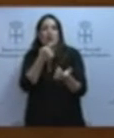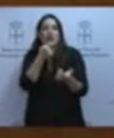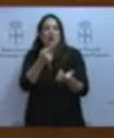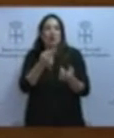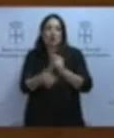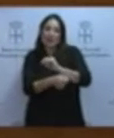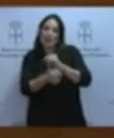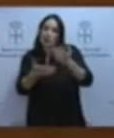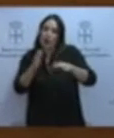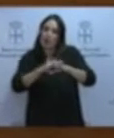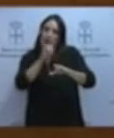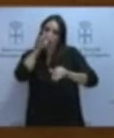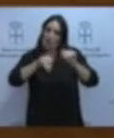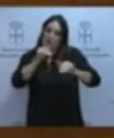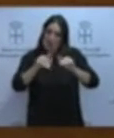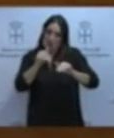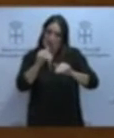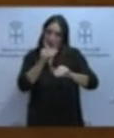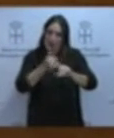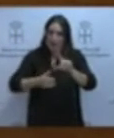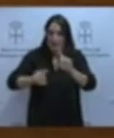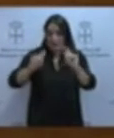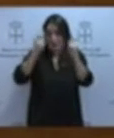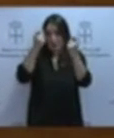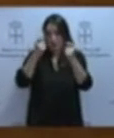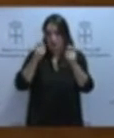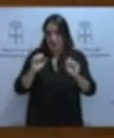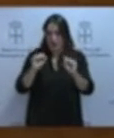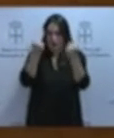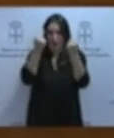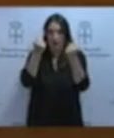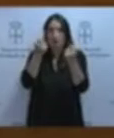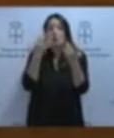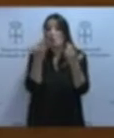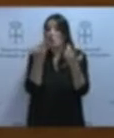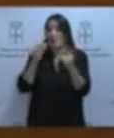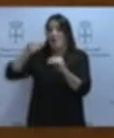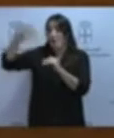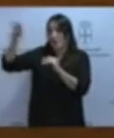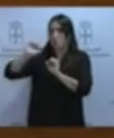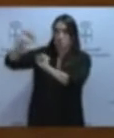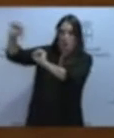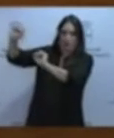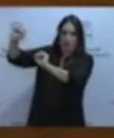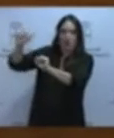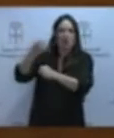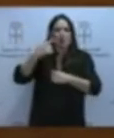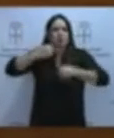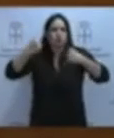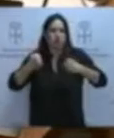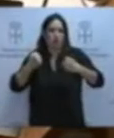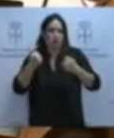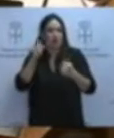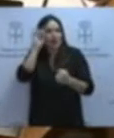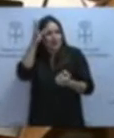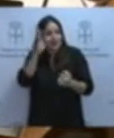minería, que pasan por cerrar la puerta al carbón de importación. Y pasan por cerrarlo de manera contundente, con iniciativas que hasta ahora no se